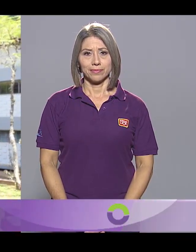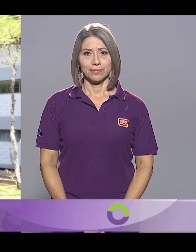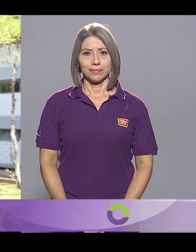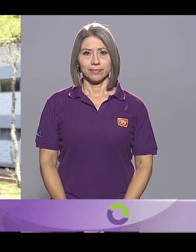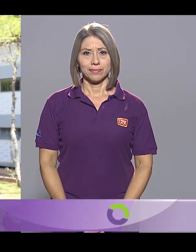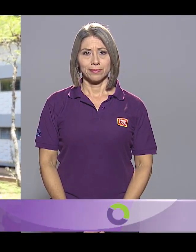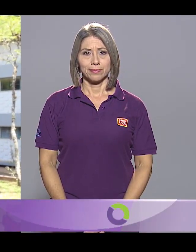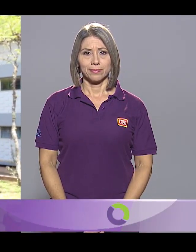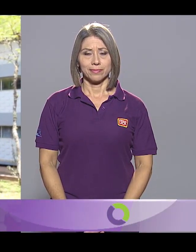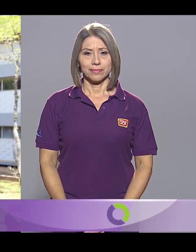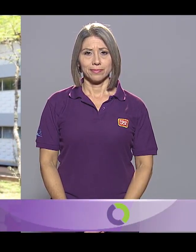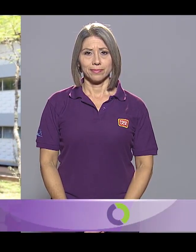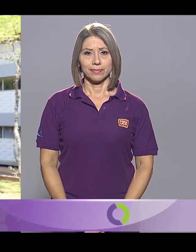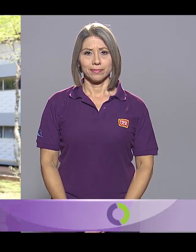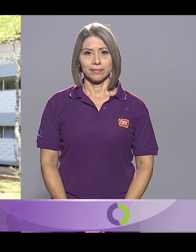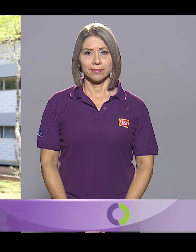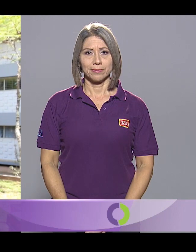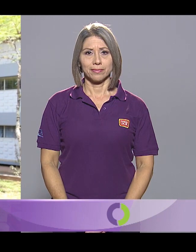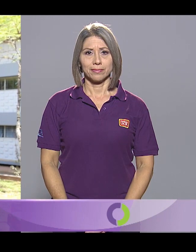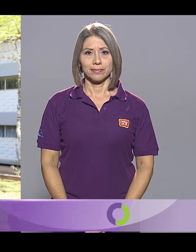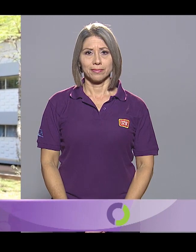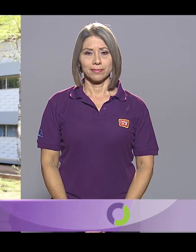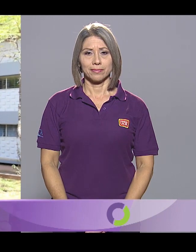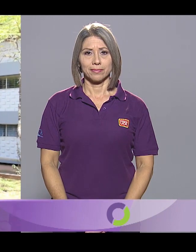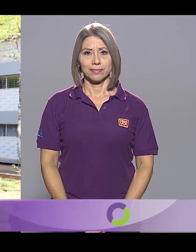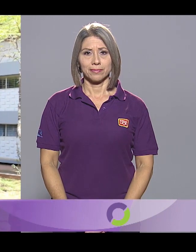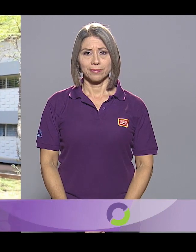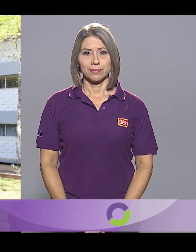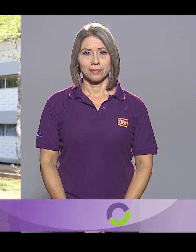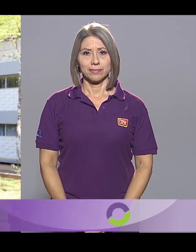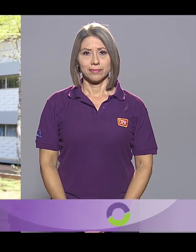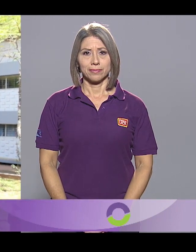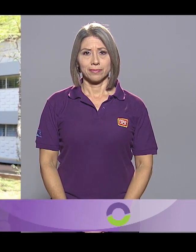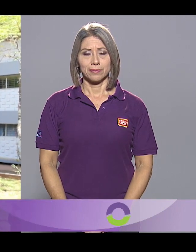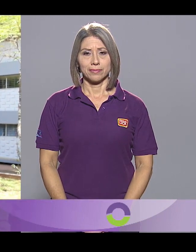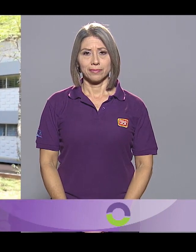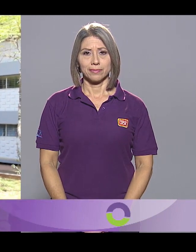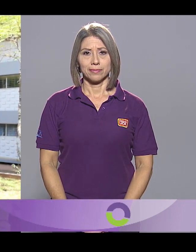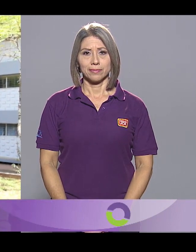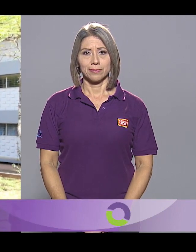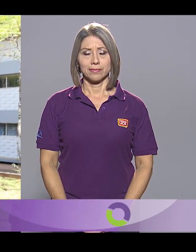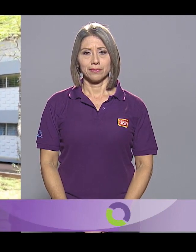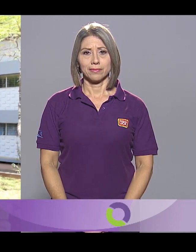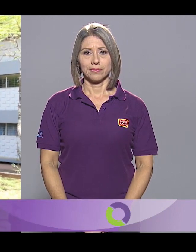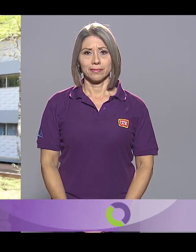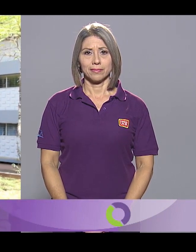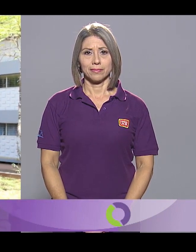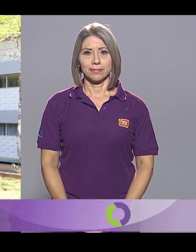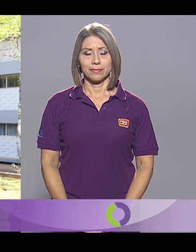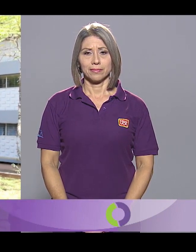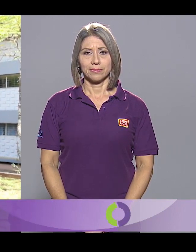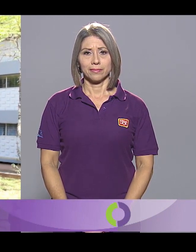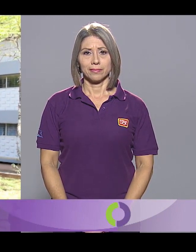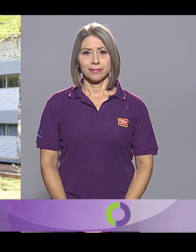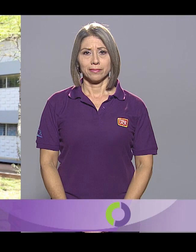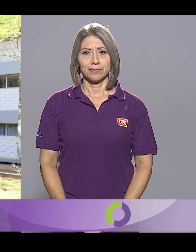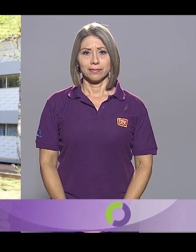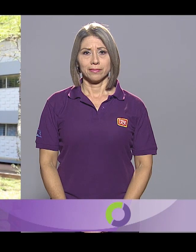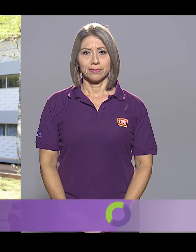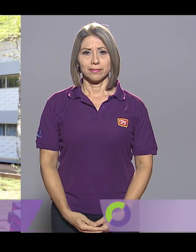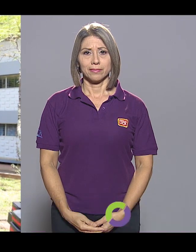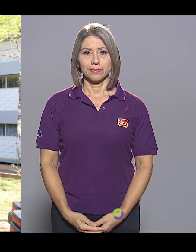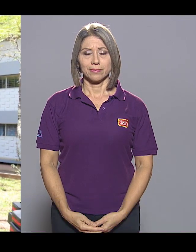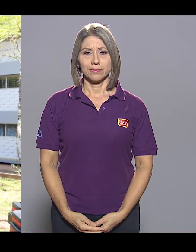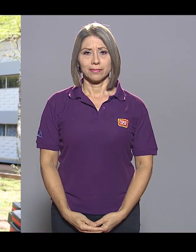Es muy importante que la población sorda participe de este tipo de eventos y capacitaciones jóvenes, adultos y niños, para que aprendan sobre defensa